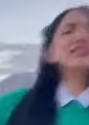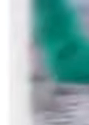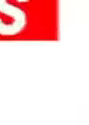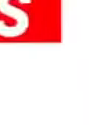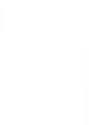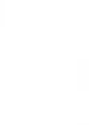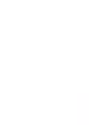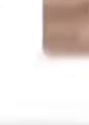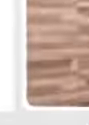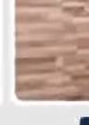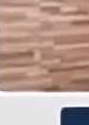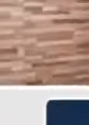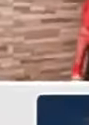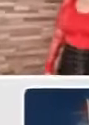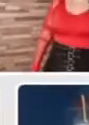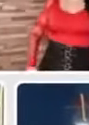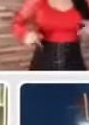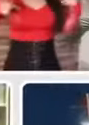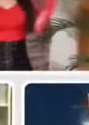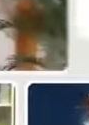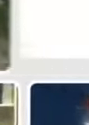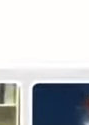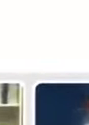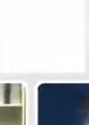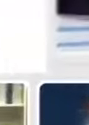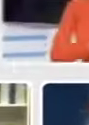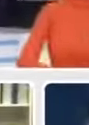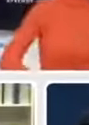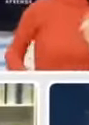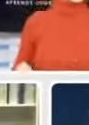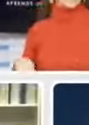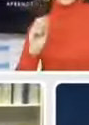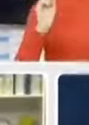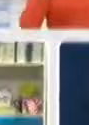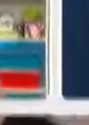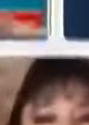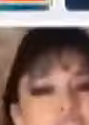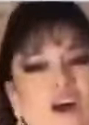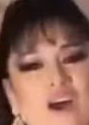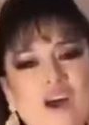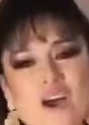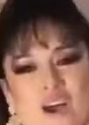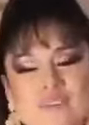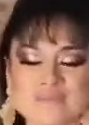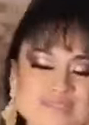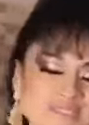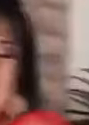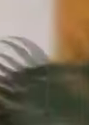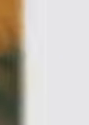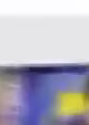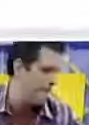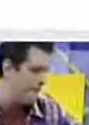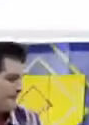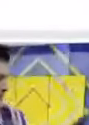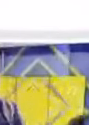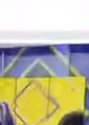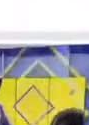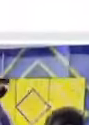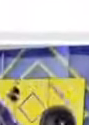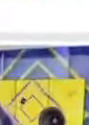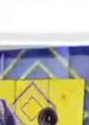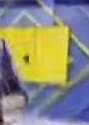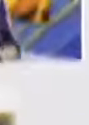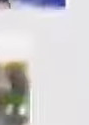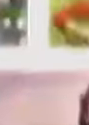honesto Simón Por un Perú feliz Renovemos el aliancer Por un Perú feliz Con el